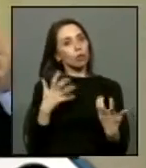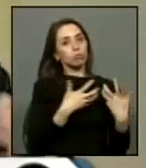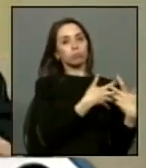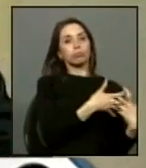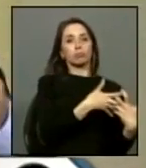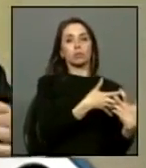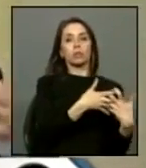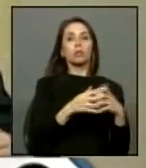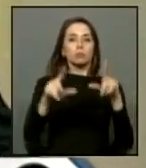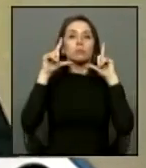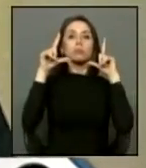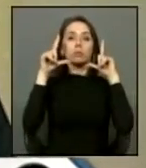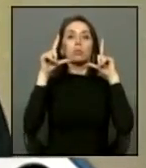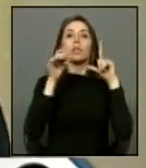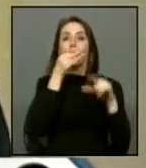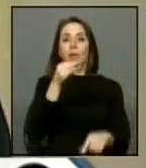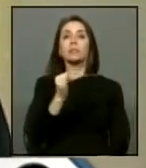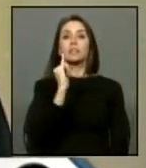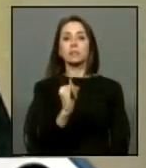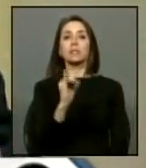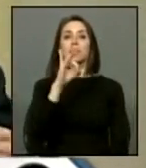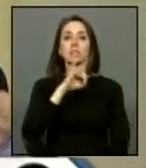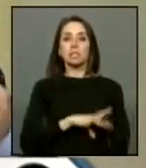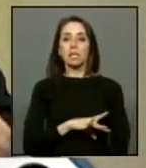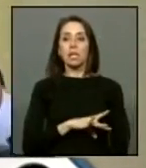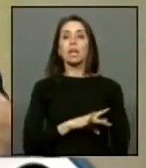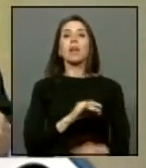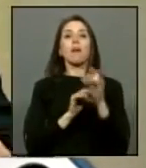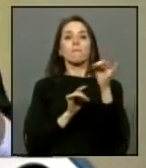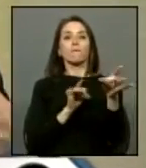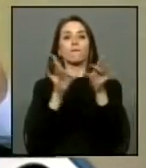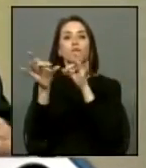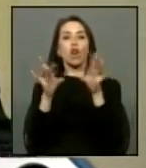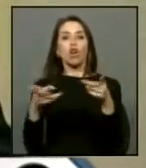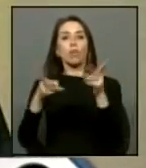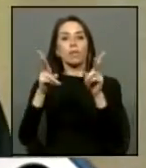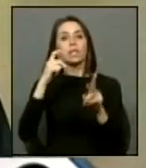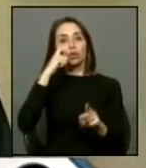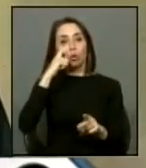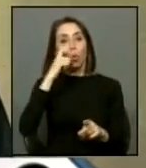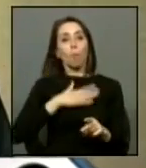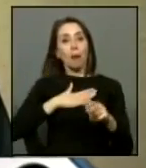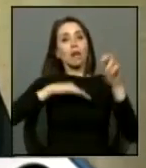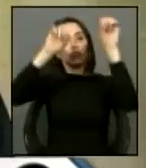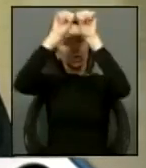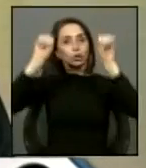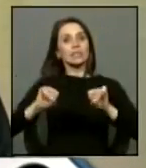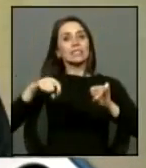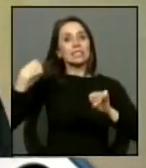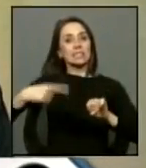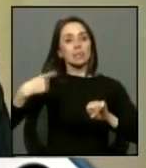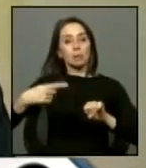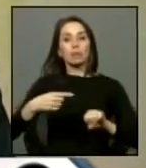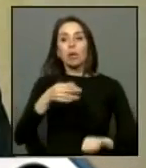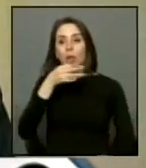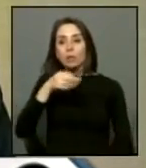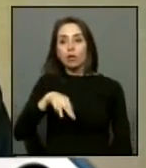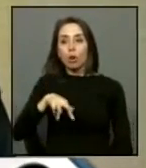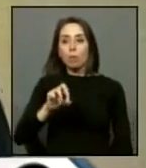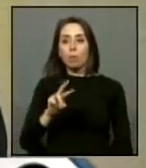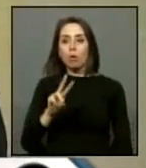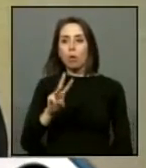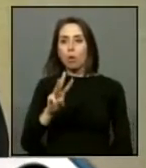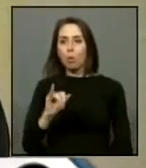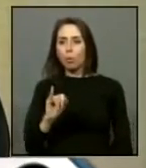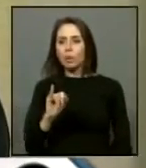poner la cara y decir efectivamente en Chile se cometieron violaciones a los derechos humanos de forma sistemática. Eso es lo que ha dicho Vopel y lo está en su declaración de